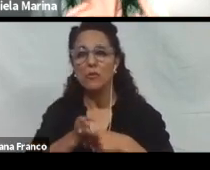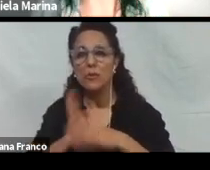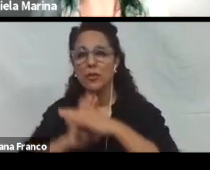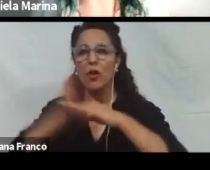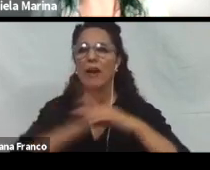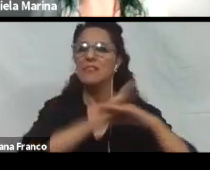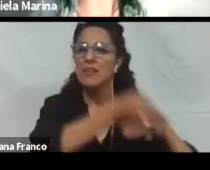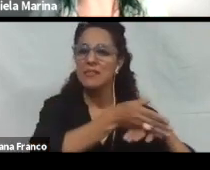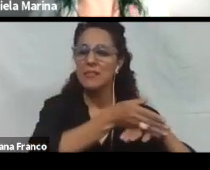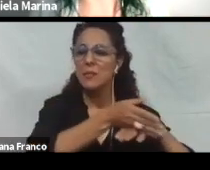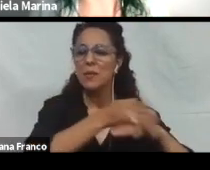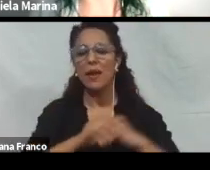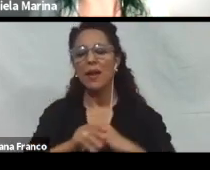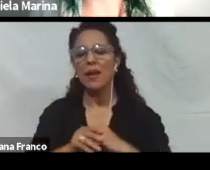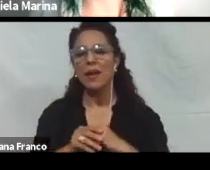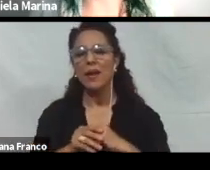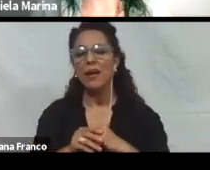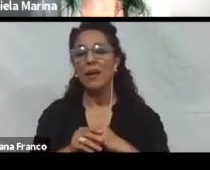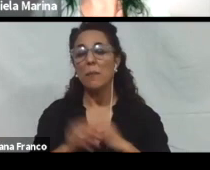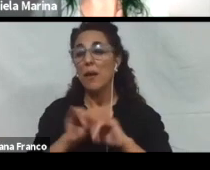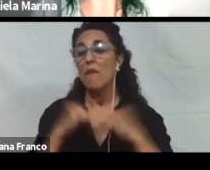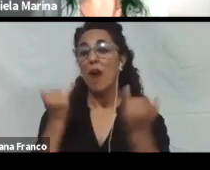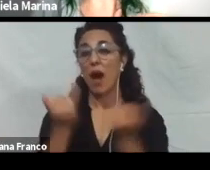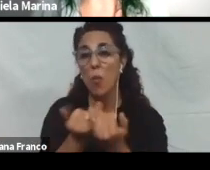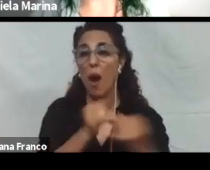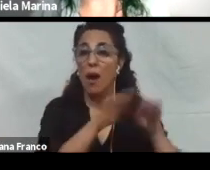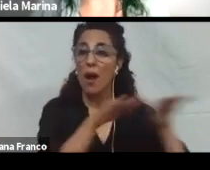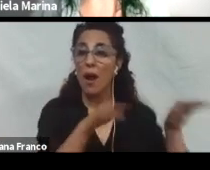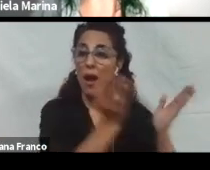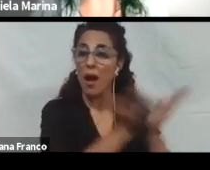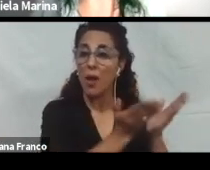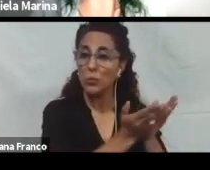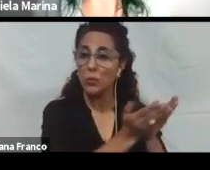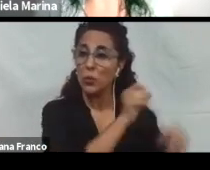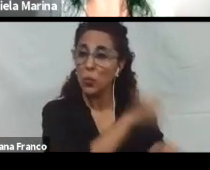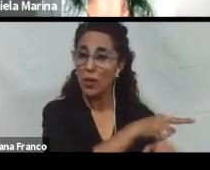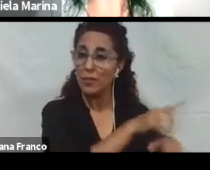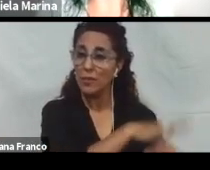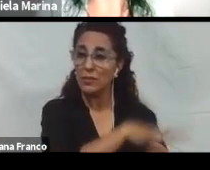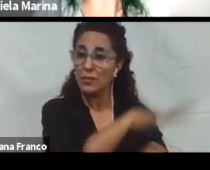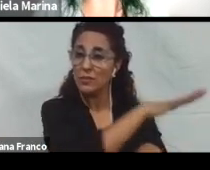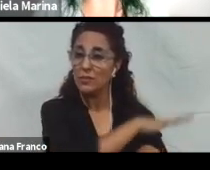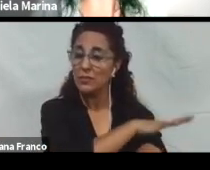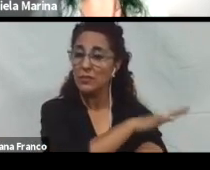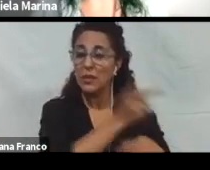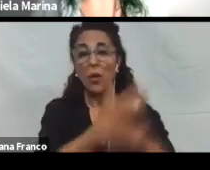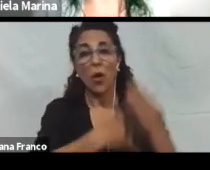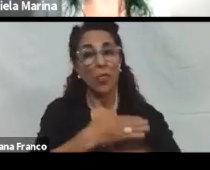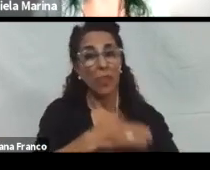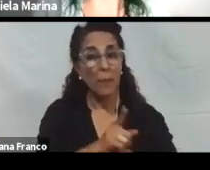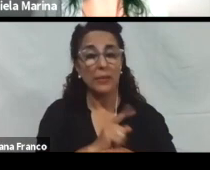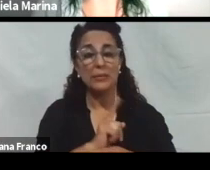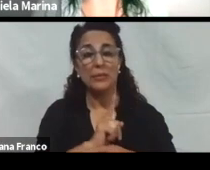evaluar a los estudiantes. Pero si no contemplamos que un estudiante con discapacidad requiere de otros